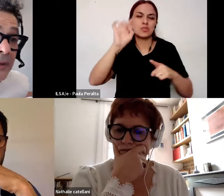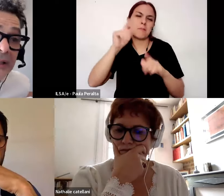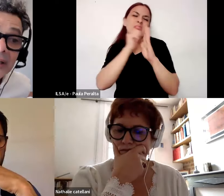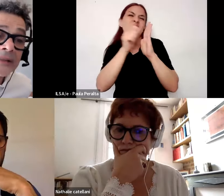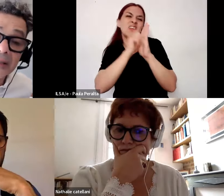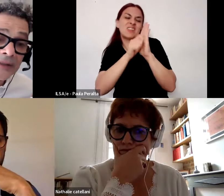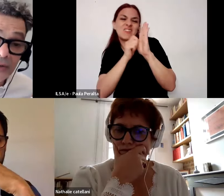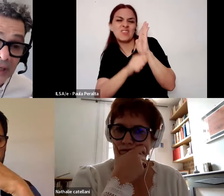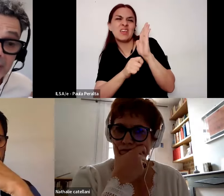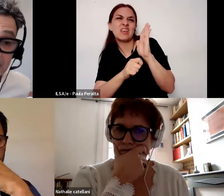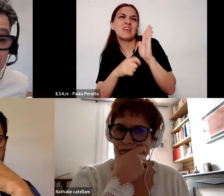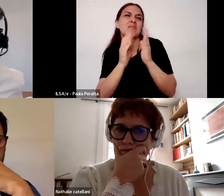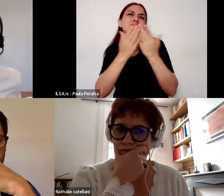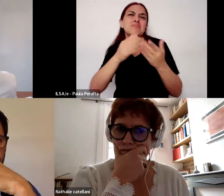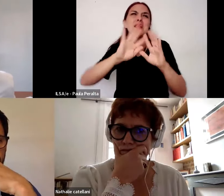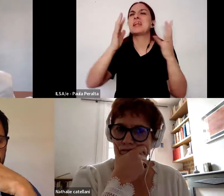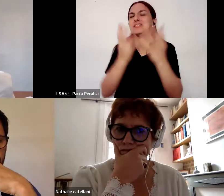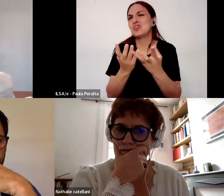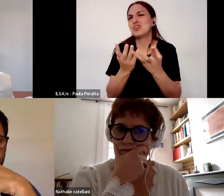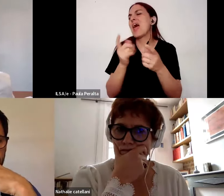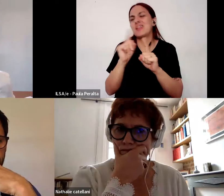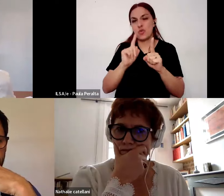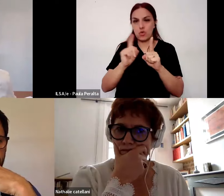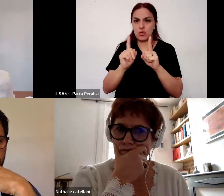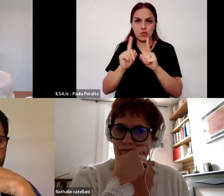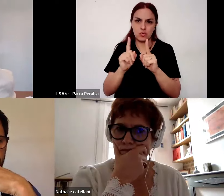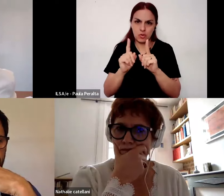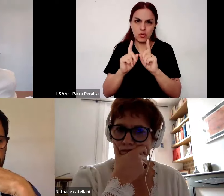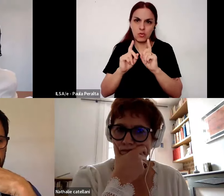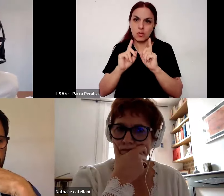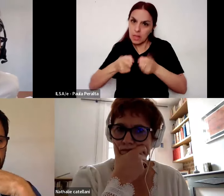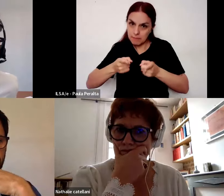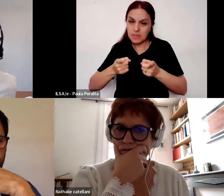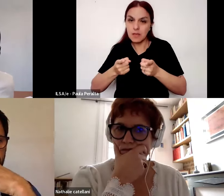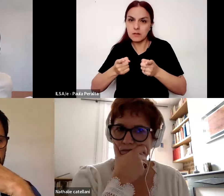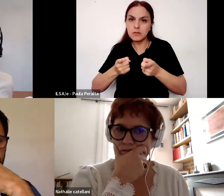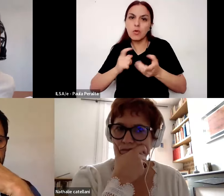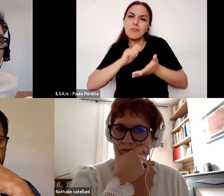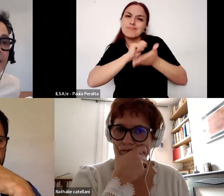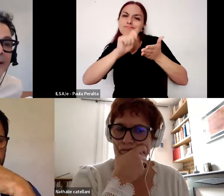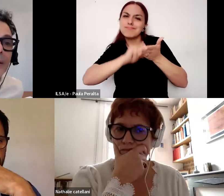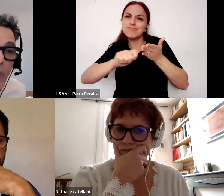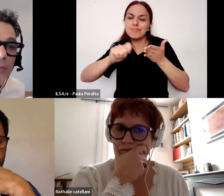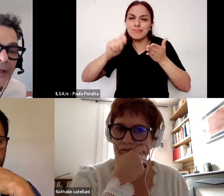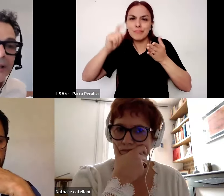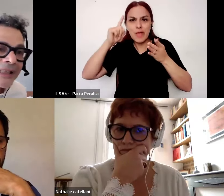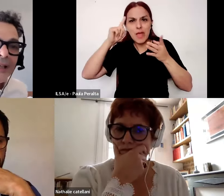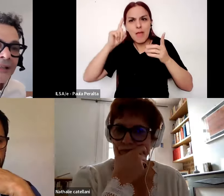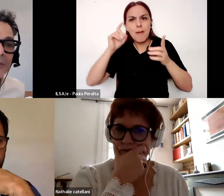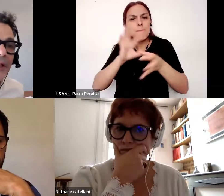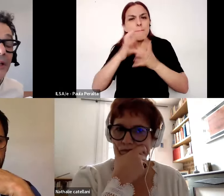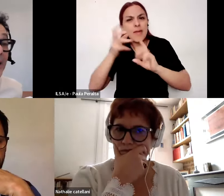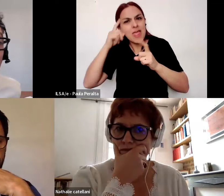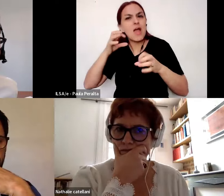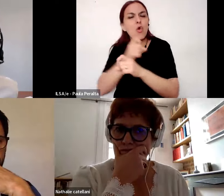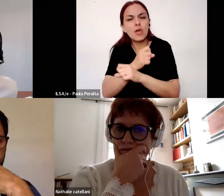en revistas internacionales indexadas sino en obras pedagógicas que vuelvan que se muevan y ganen